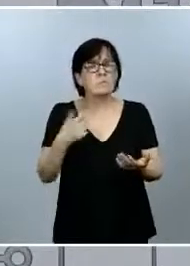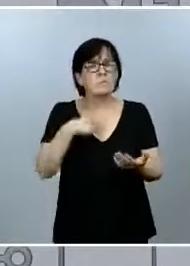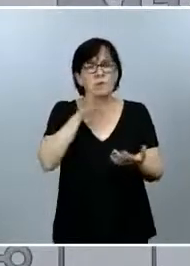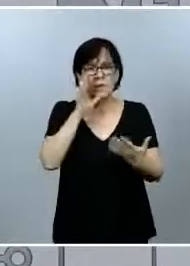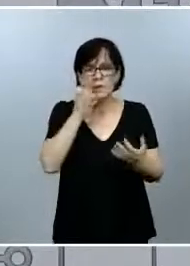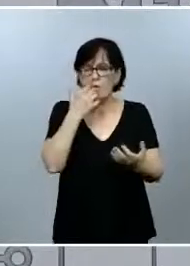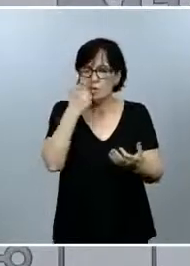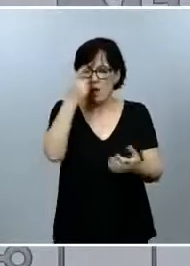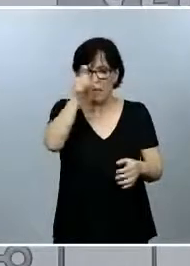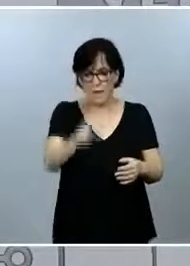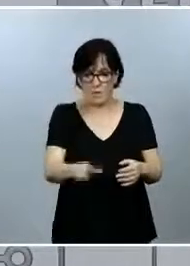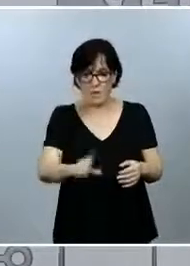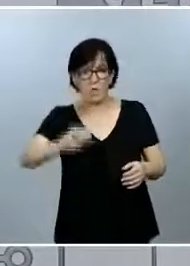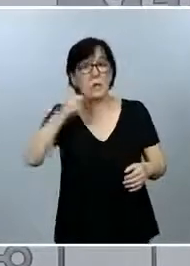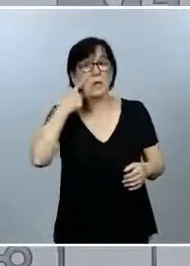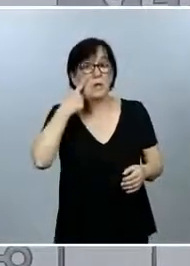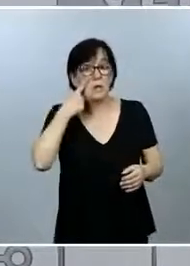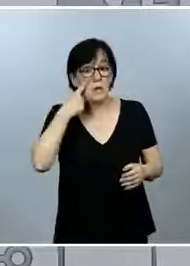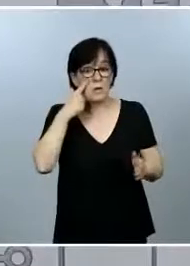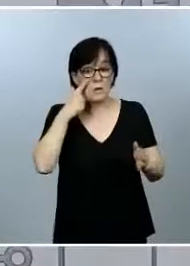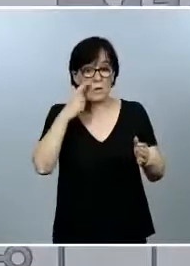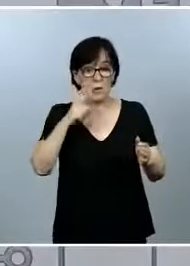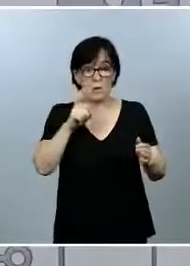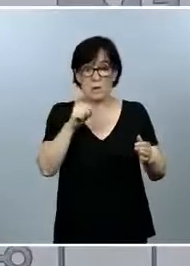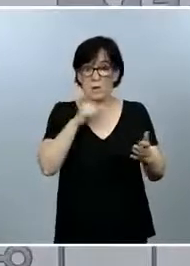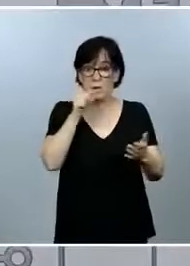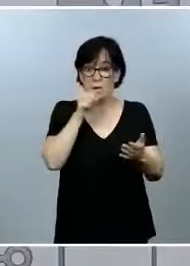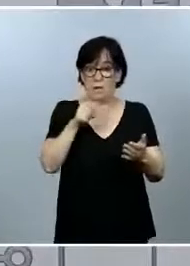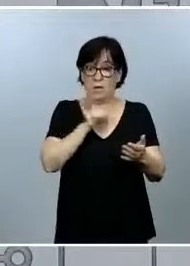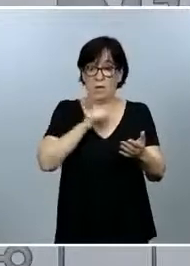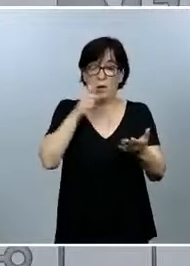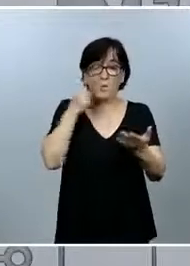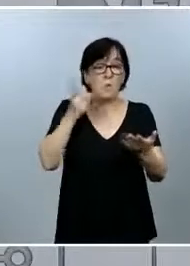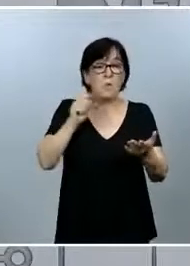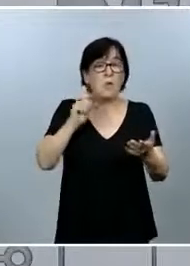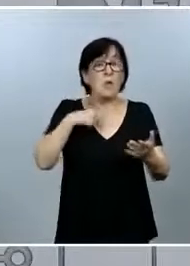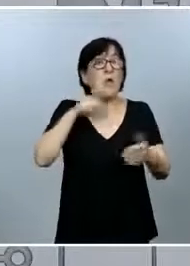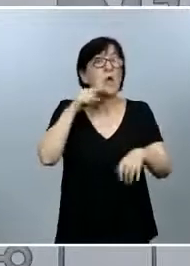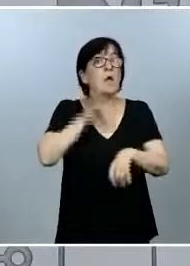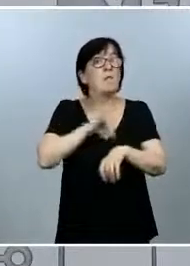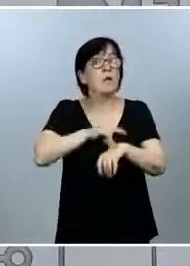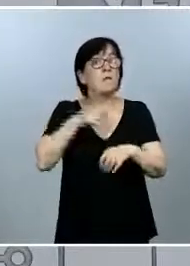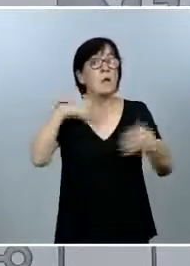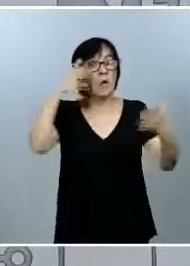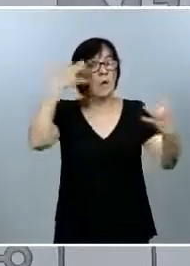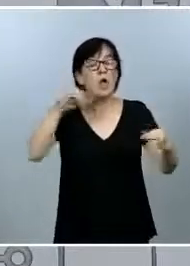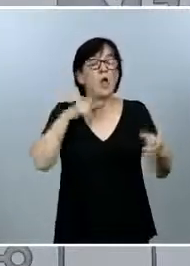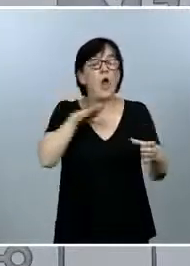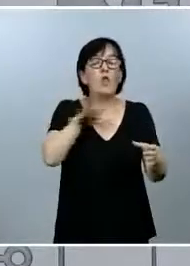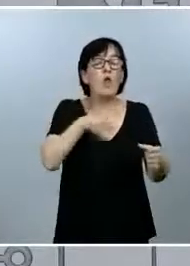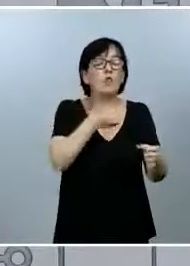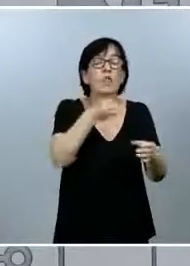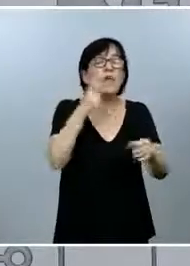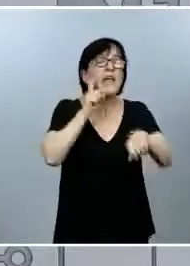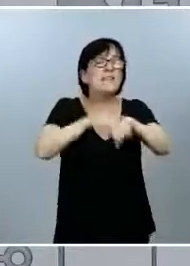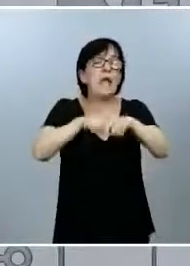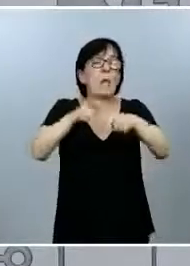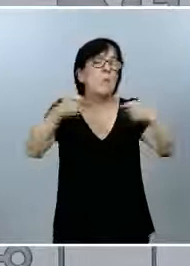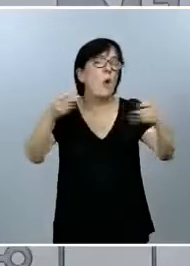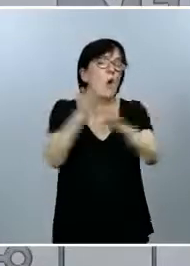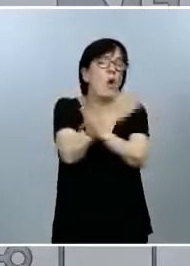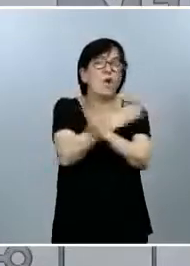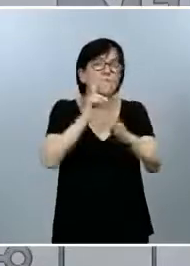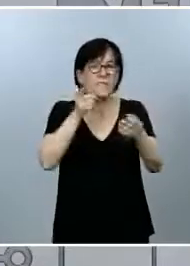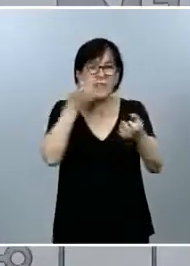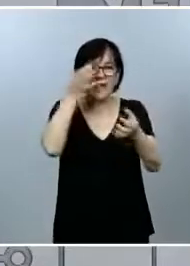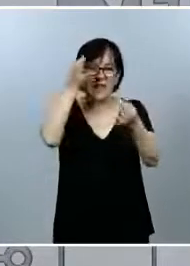si una persona es detectada durante un cribado sin tener noción de haber estado enfermo, es difícil ubicarlo en el tiempo y por lo tanto, esos datos no